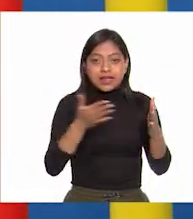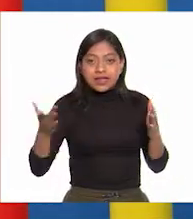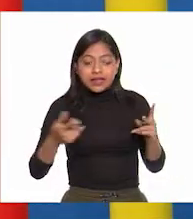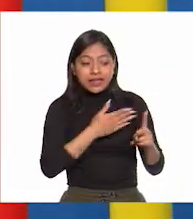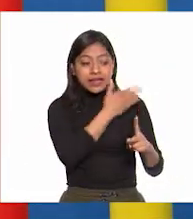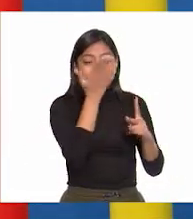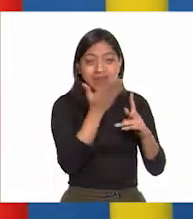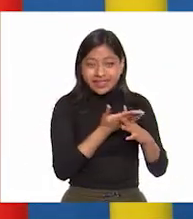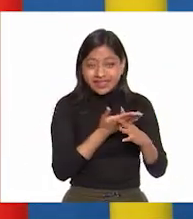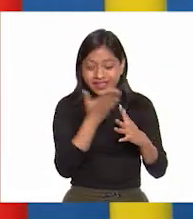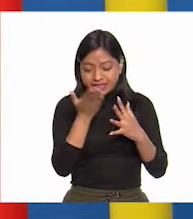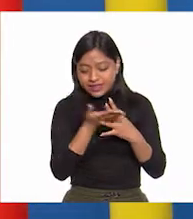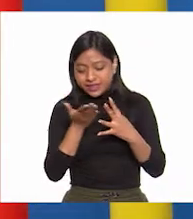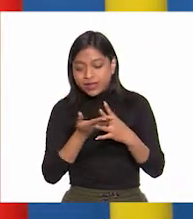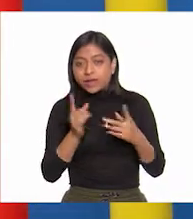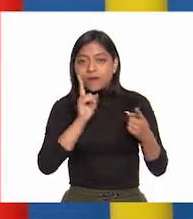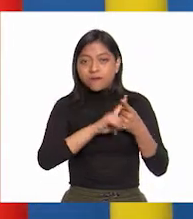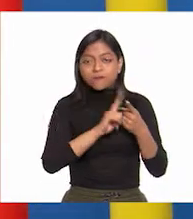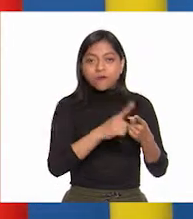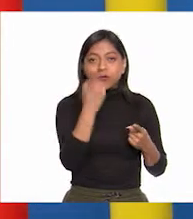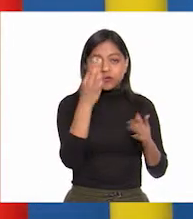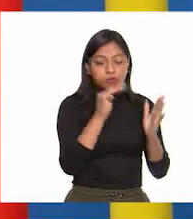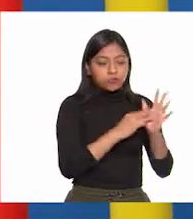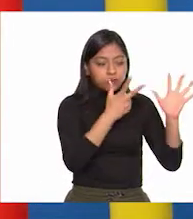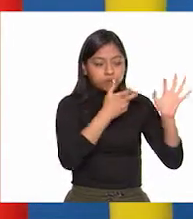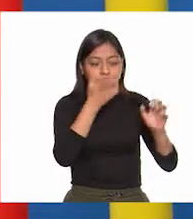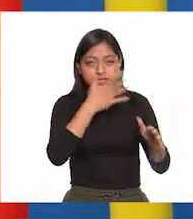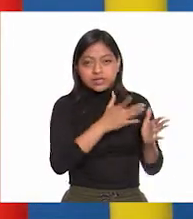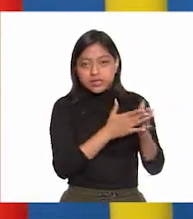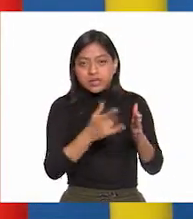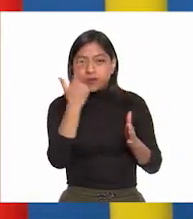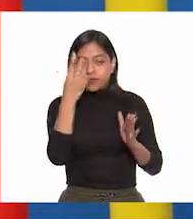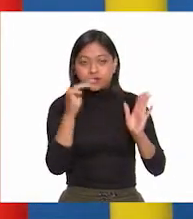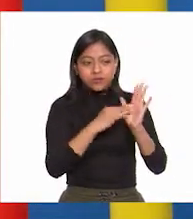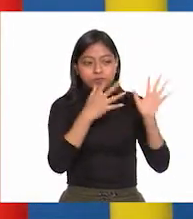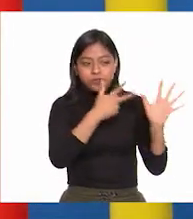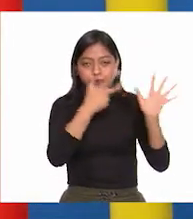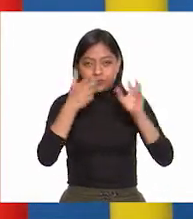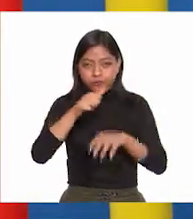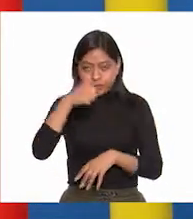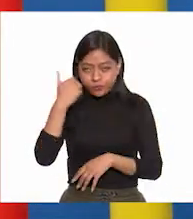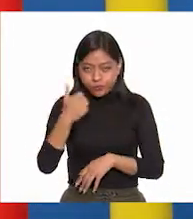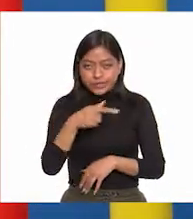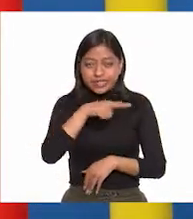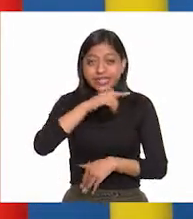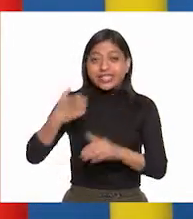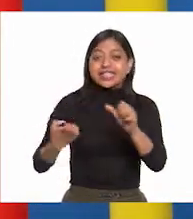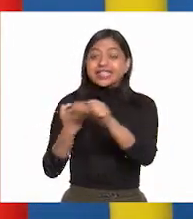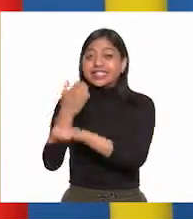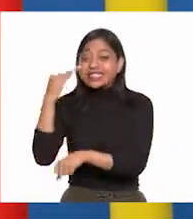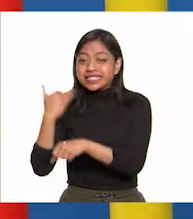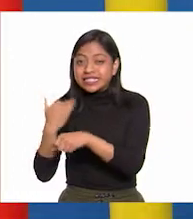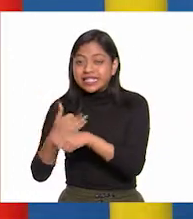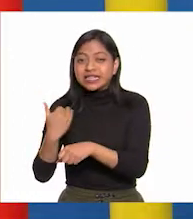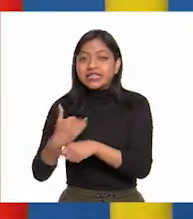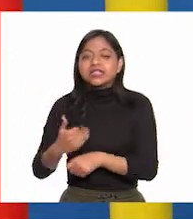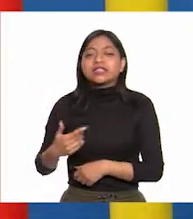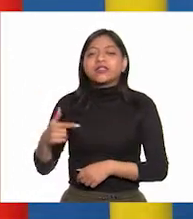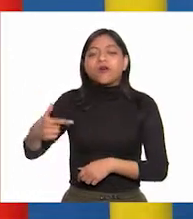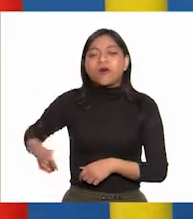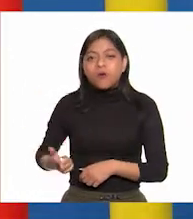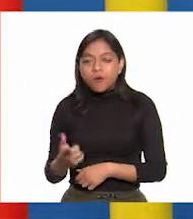1811 y comenzó en la zona del Bajío, es decir, en los estados actuales de Guanajuato,